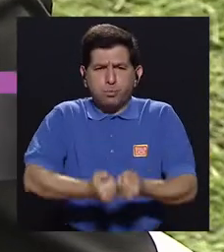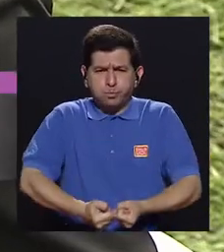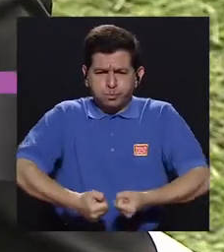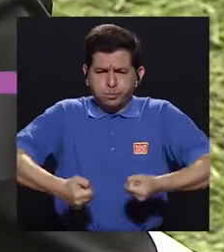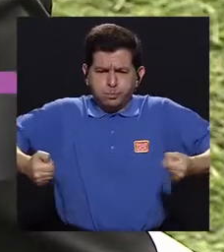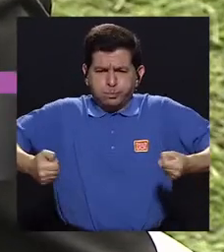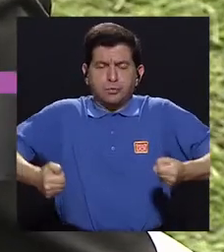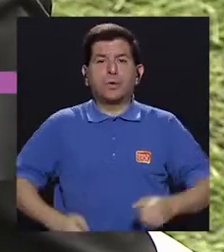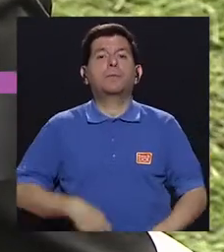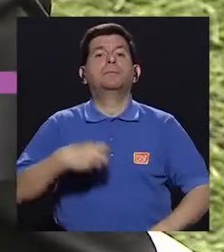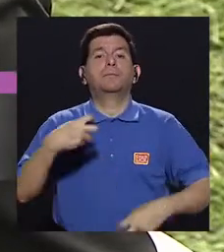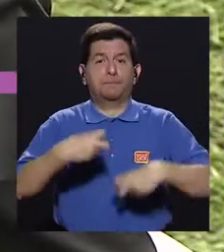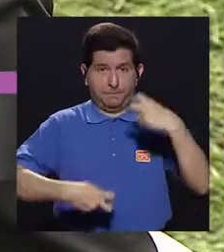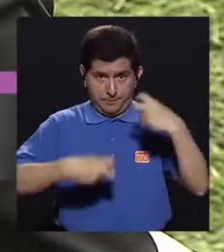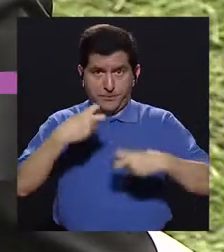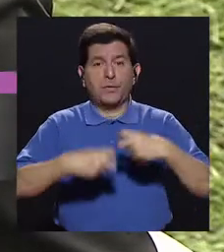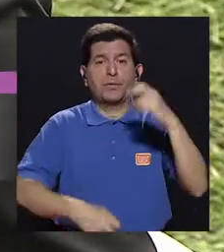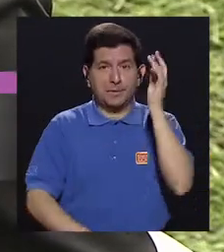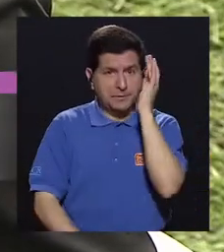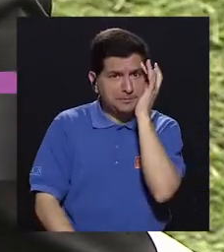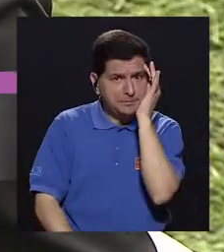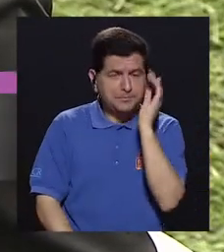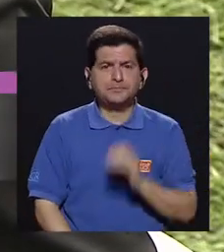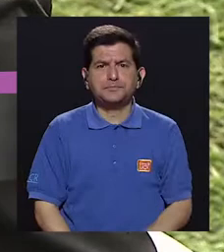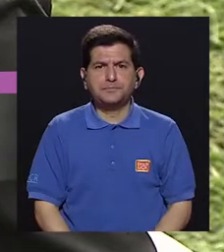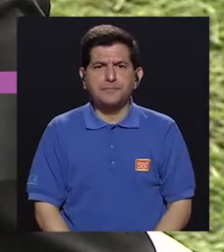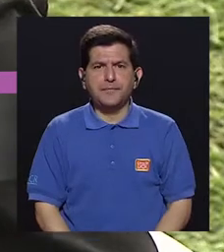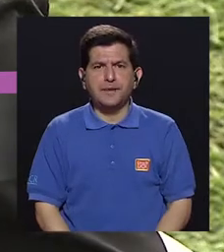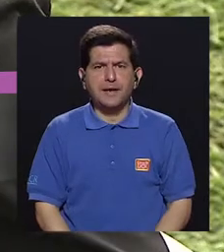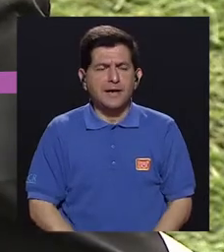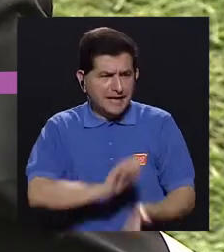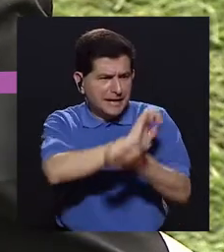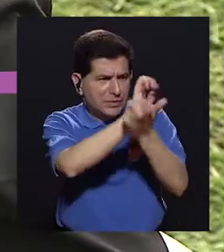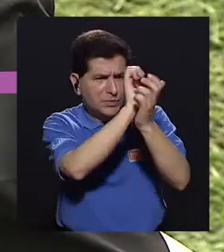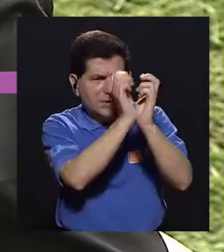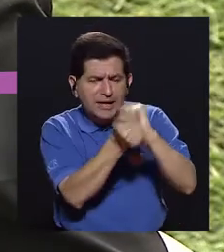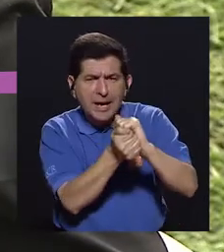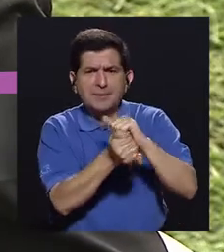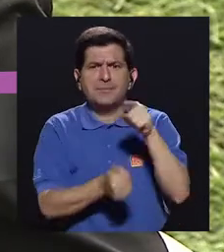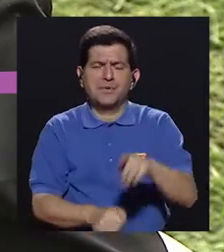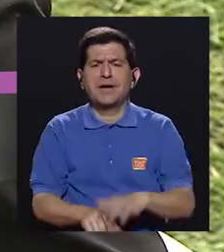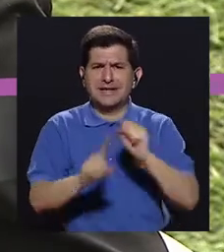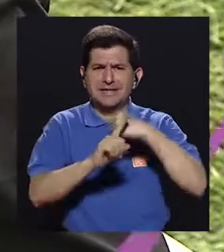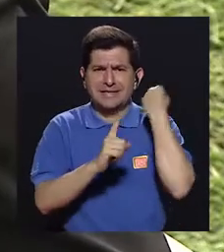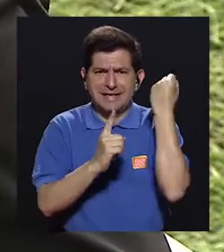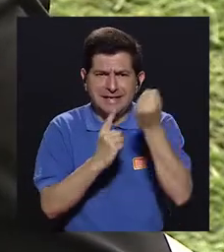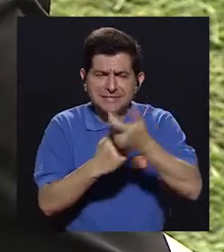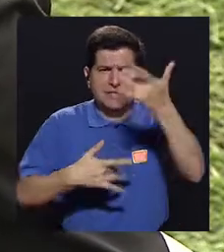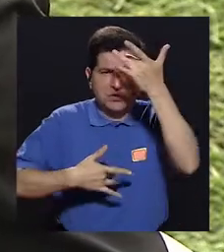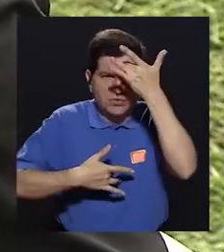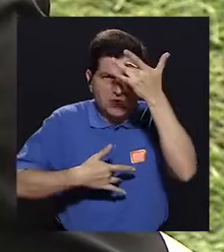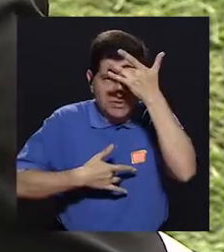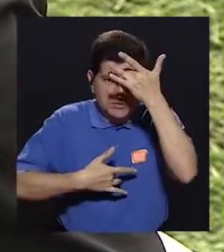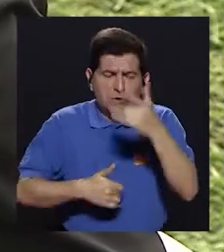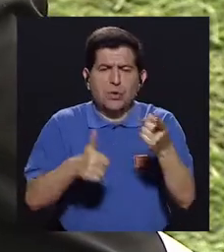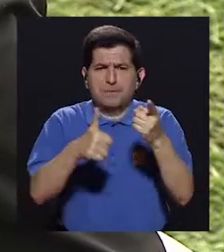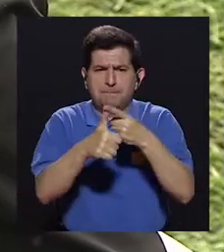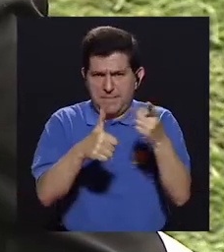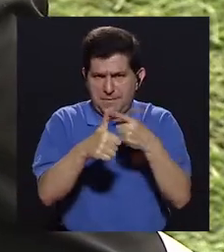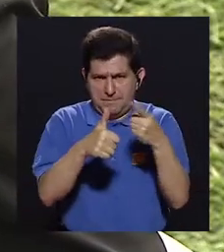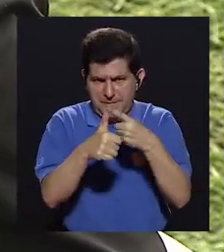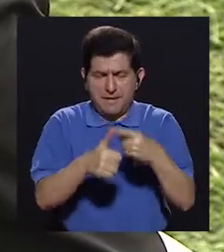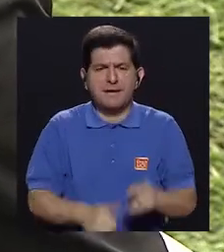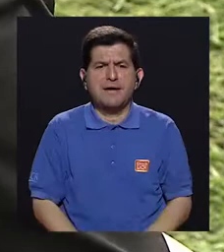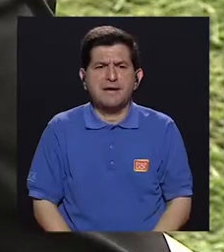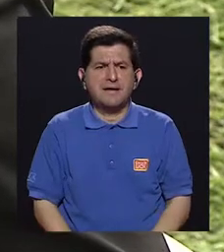la obesidad se vuelve una preocupación debido a que ha habido transición epidemiológica de las enfermedades. Las primeras